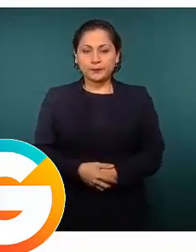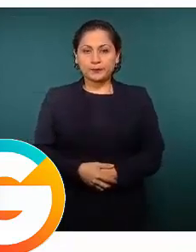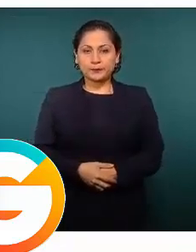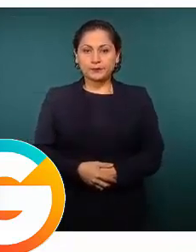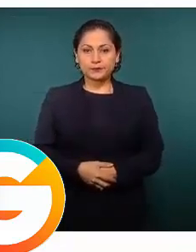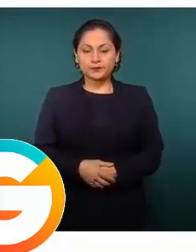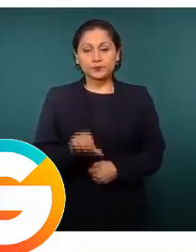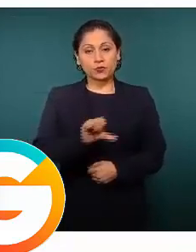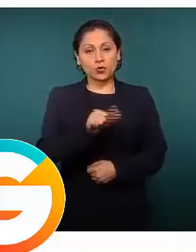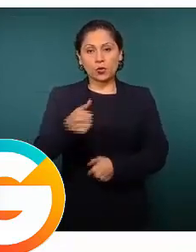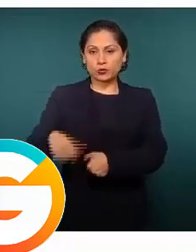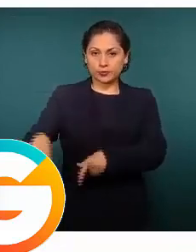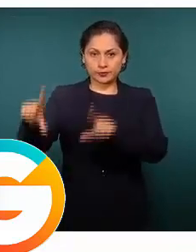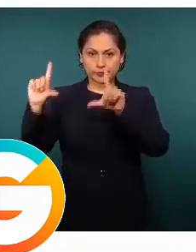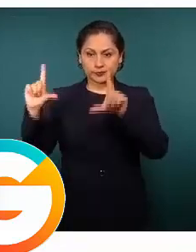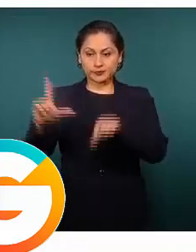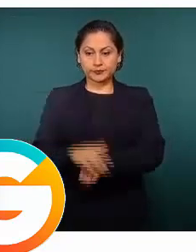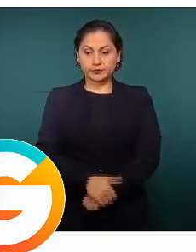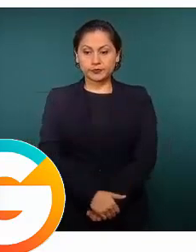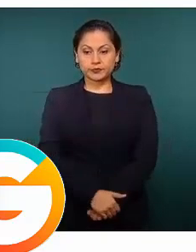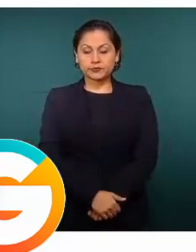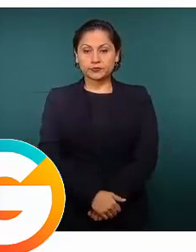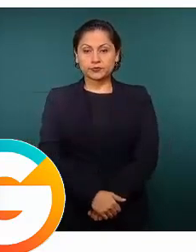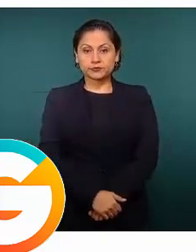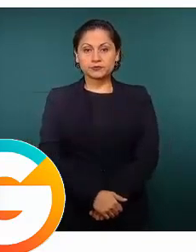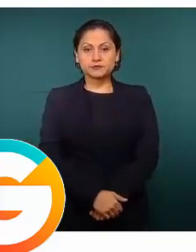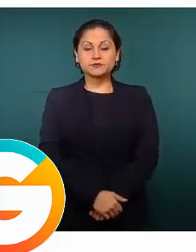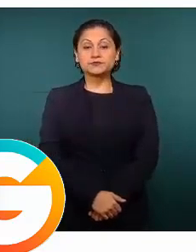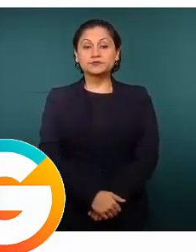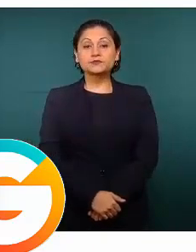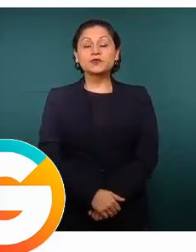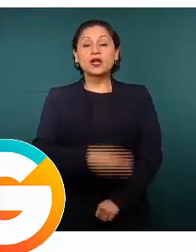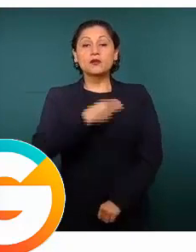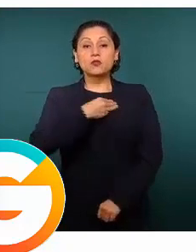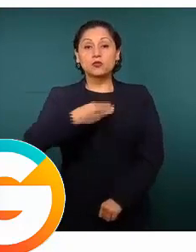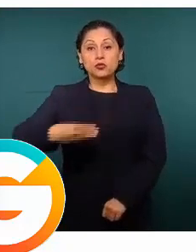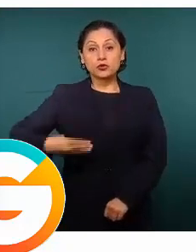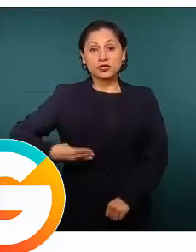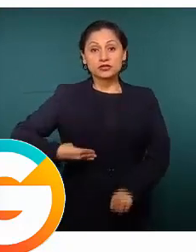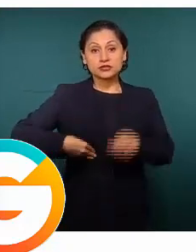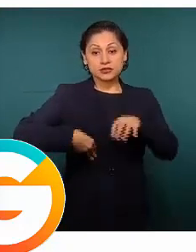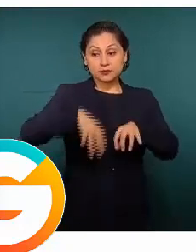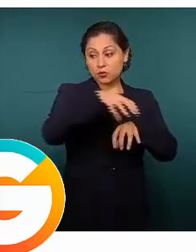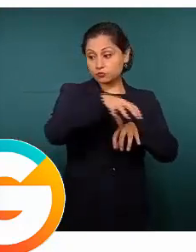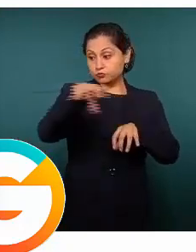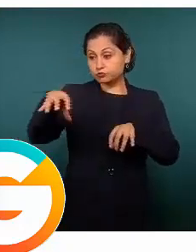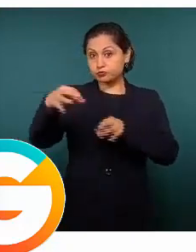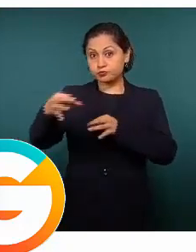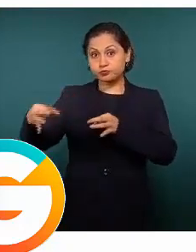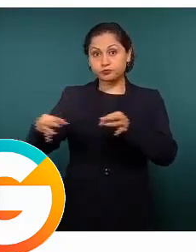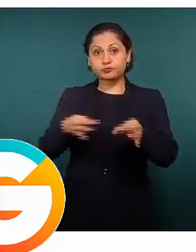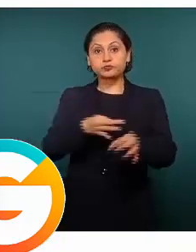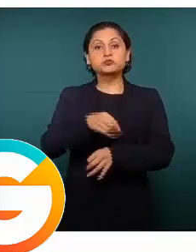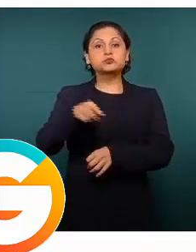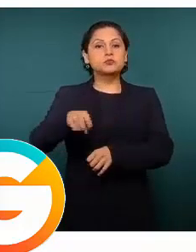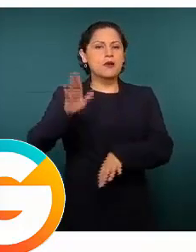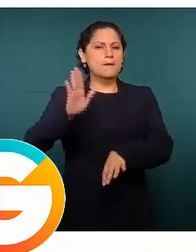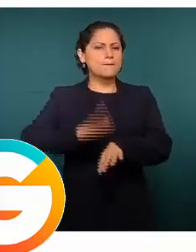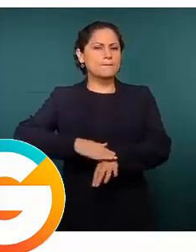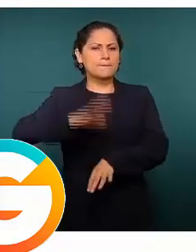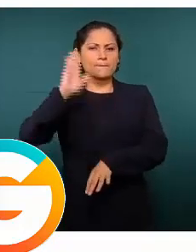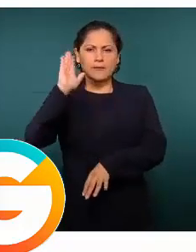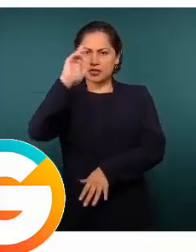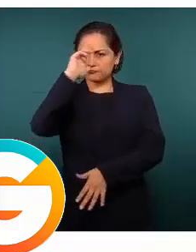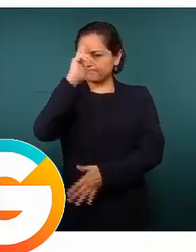La que sigue, por favor, los municipios con mayor índice delictivo, ya lo cité,